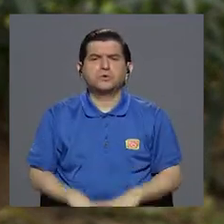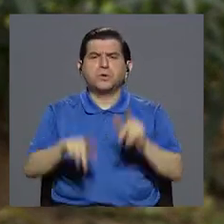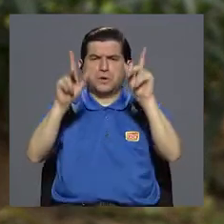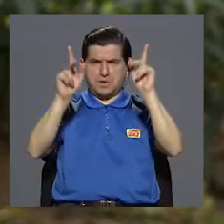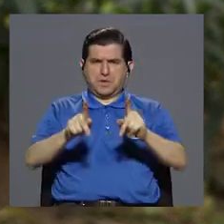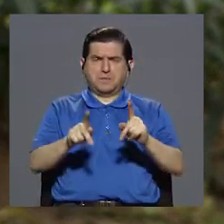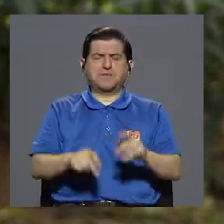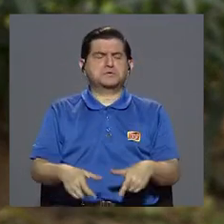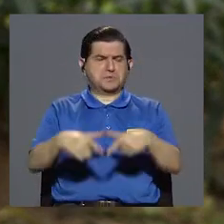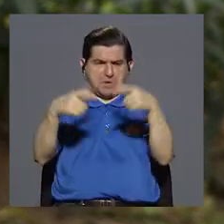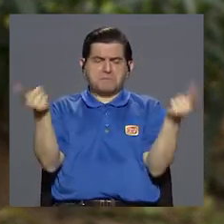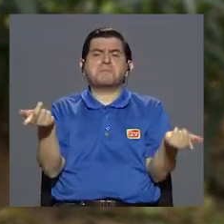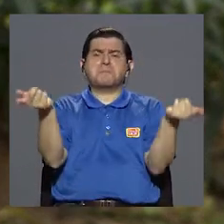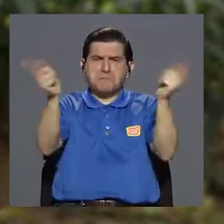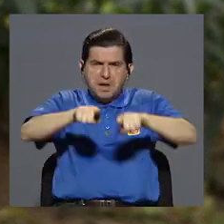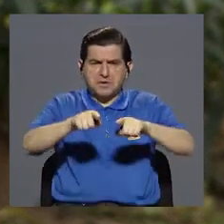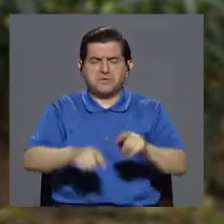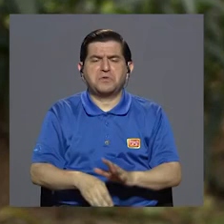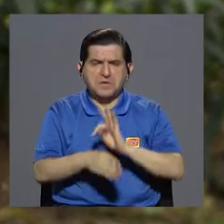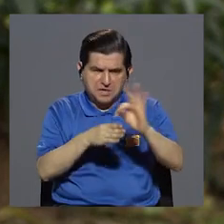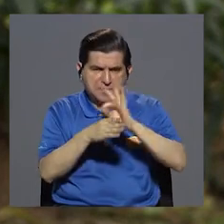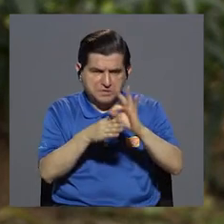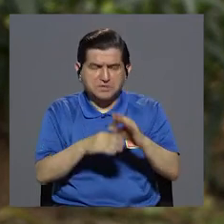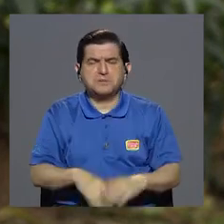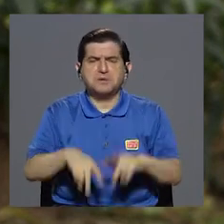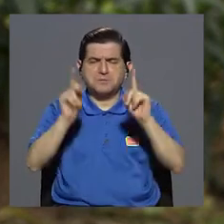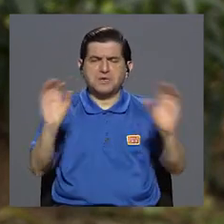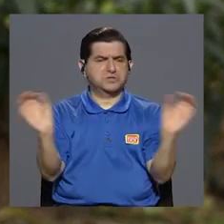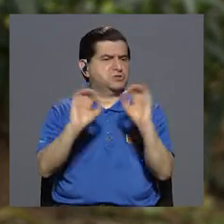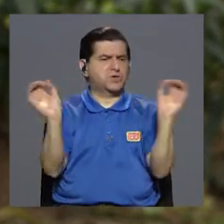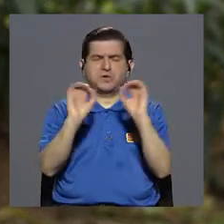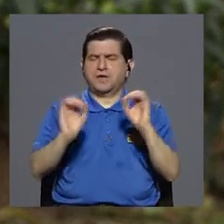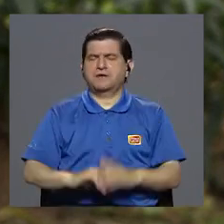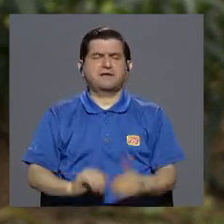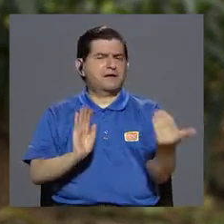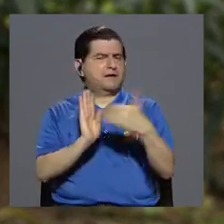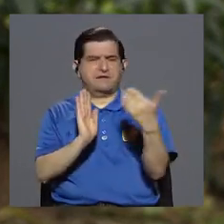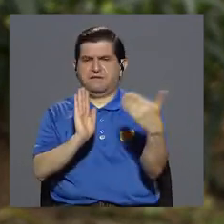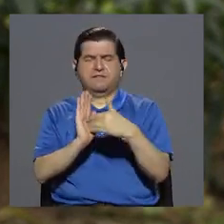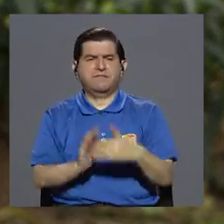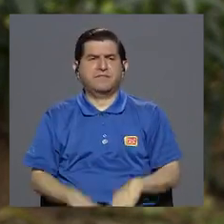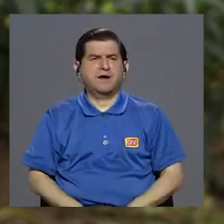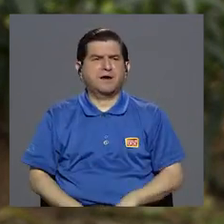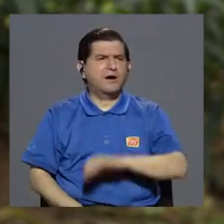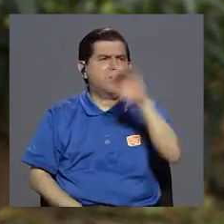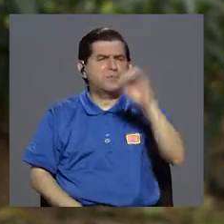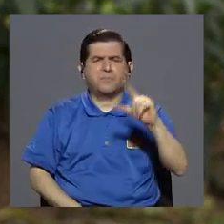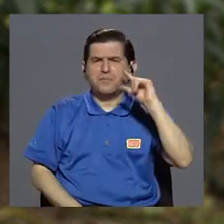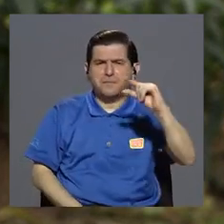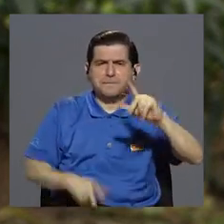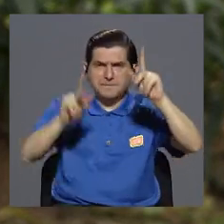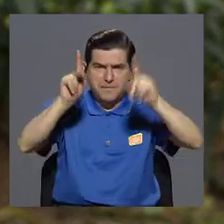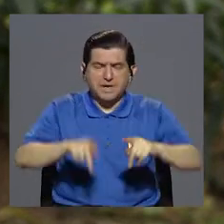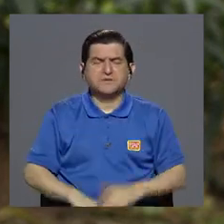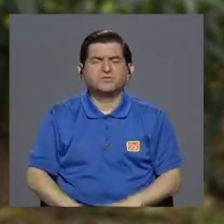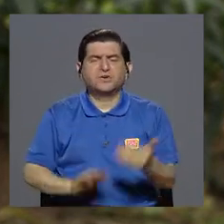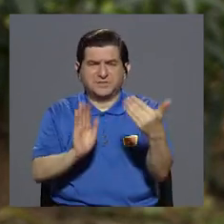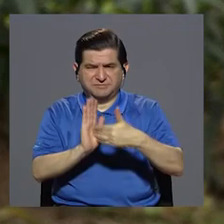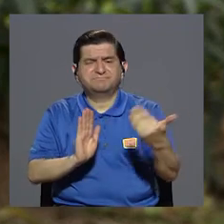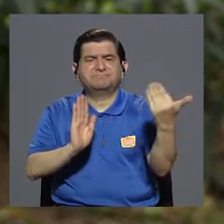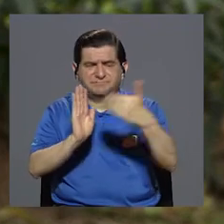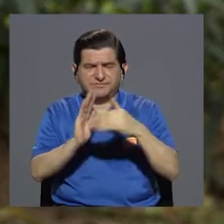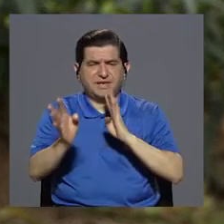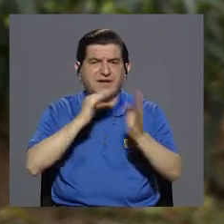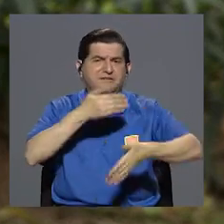envenenamiento y la persona, es más, la mayoría de los casos tratados, la persona queda sin ningún tipo de secuela. Es un porcentaje reducido de personas que queda